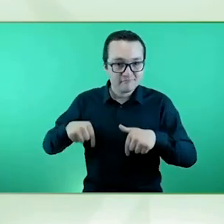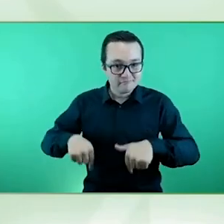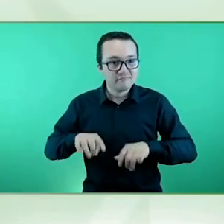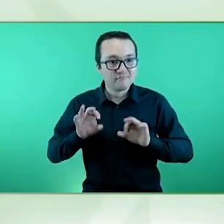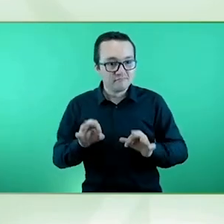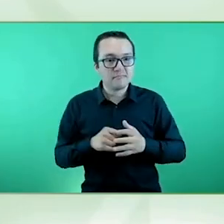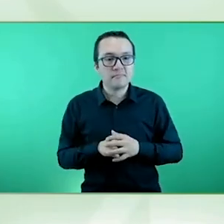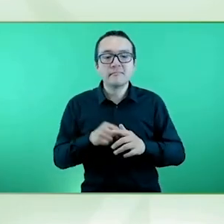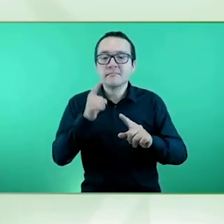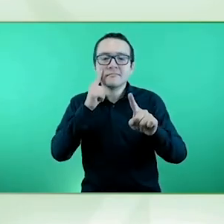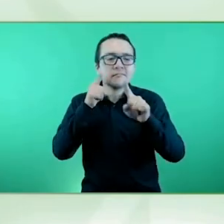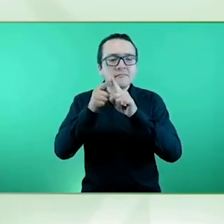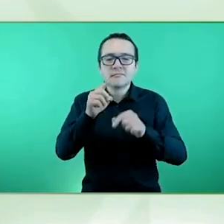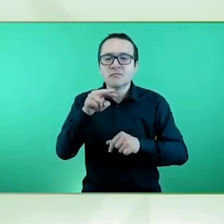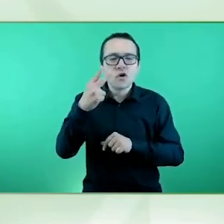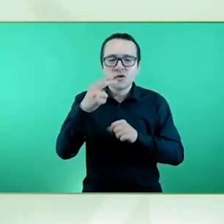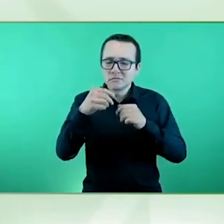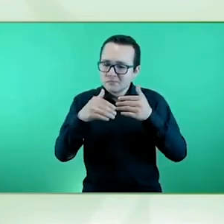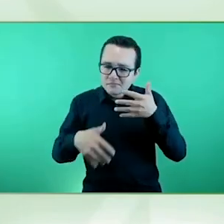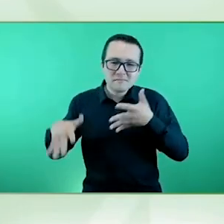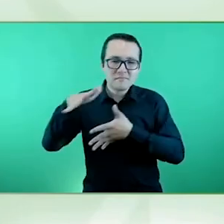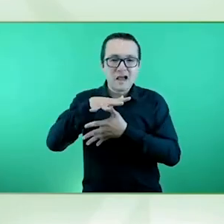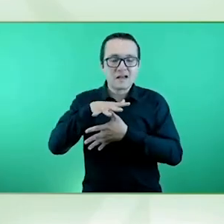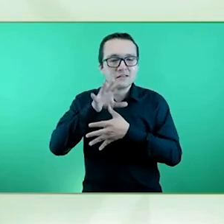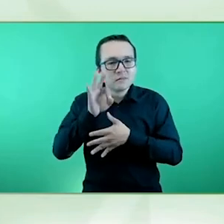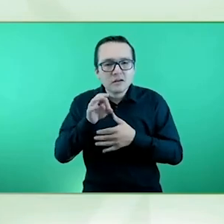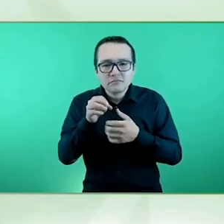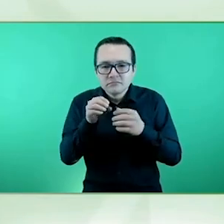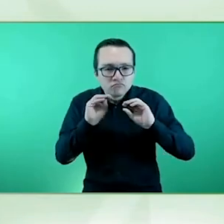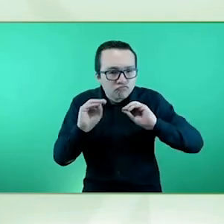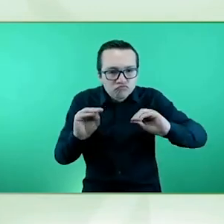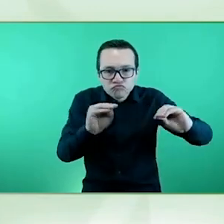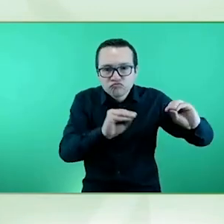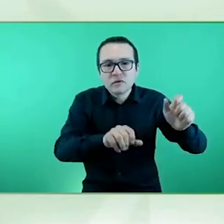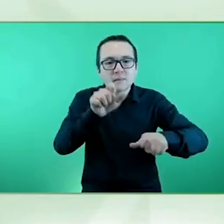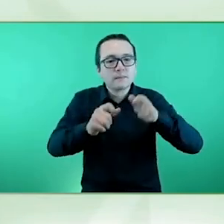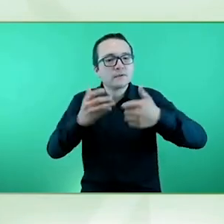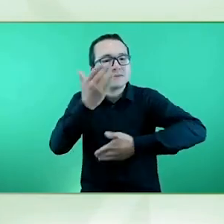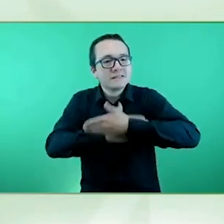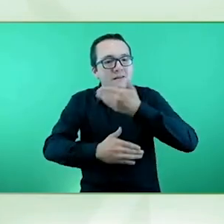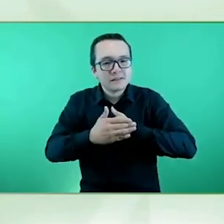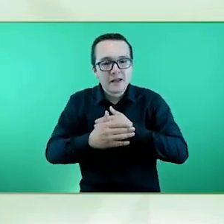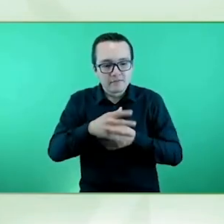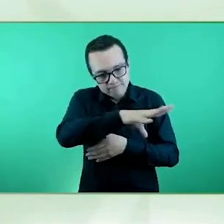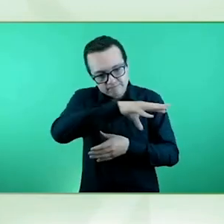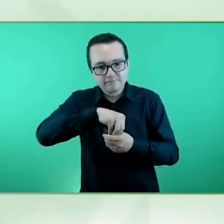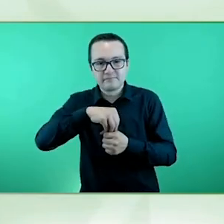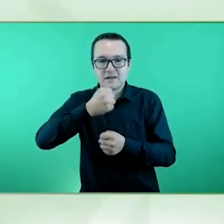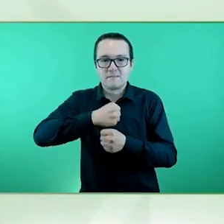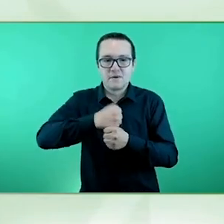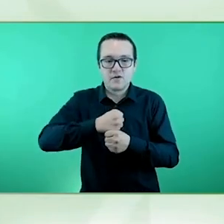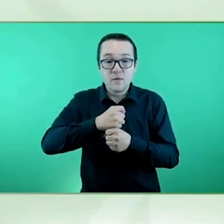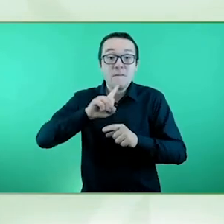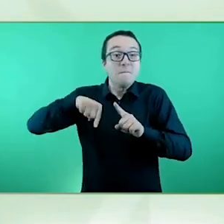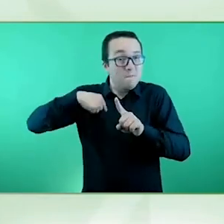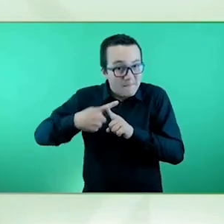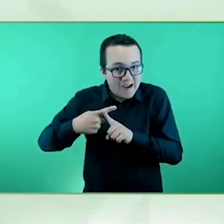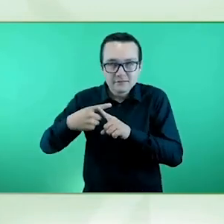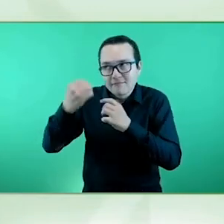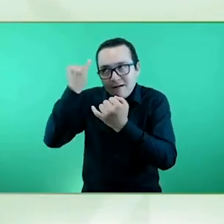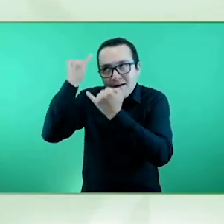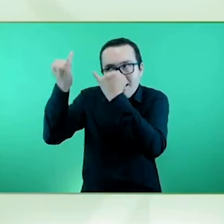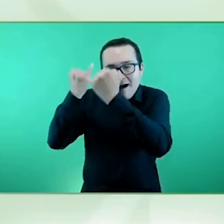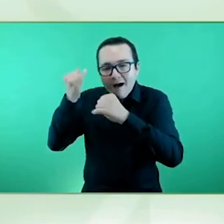son la formación y el empleo de las personas con discapacidad y la accesibilidad universal en la innovación. Realizamos